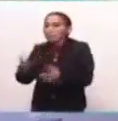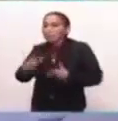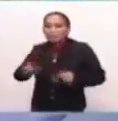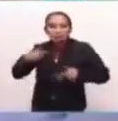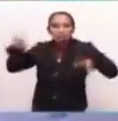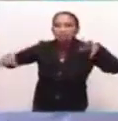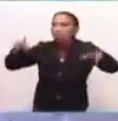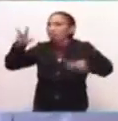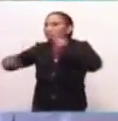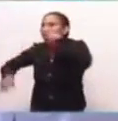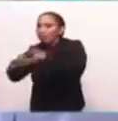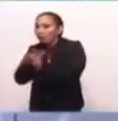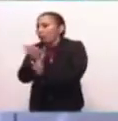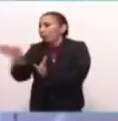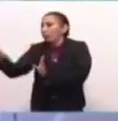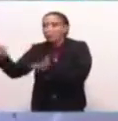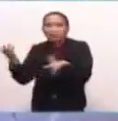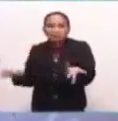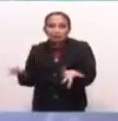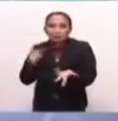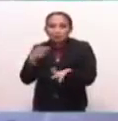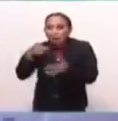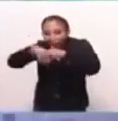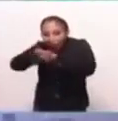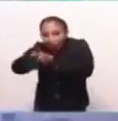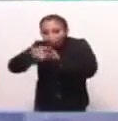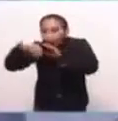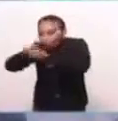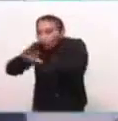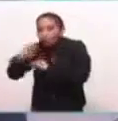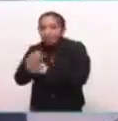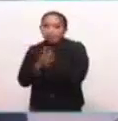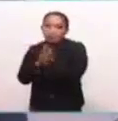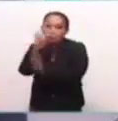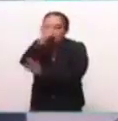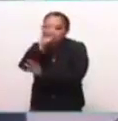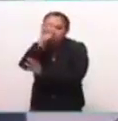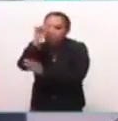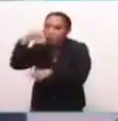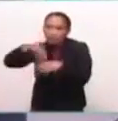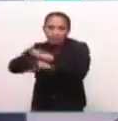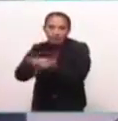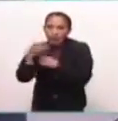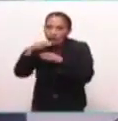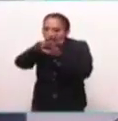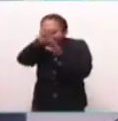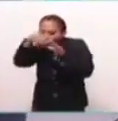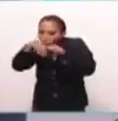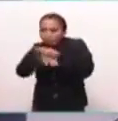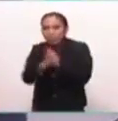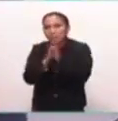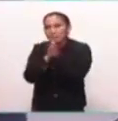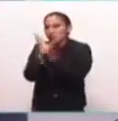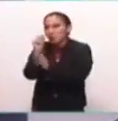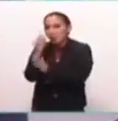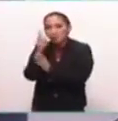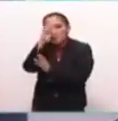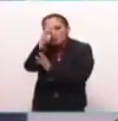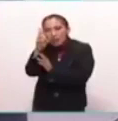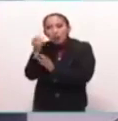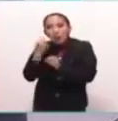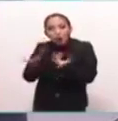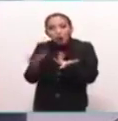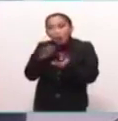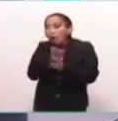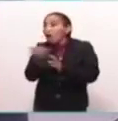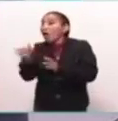de personas que entran a las cuevas. Recomendamos no introducirse a las cuevas, ni andar por las